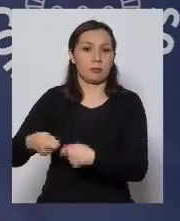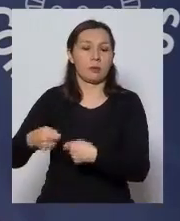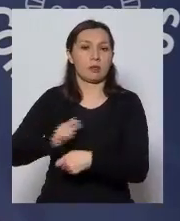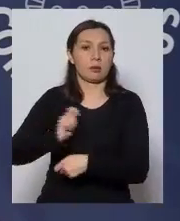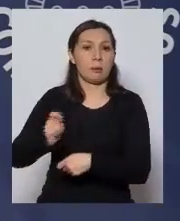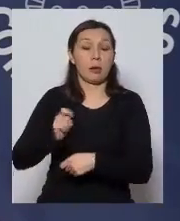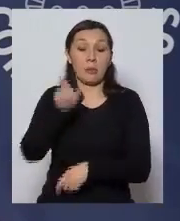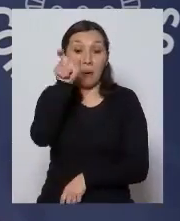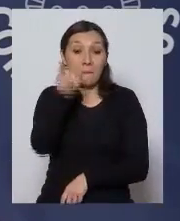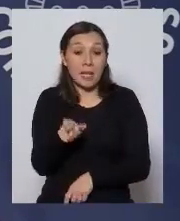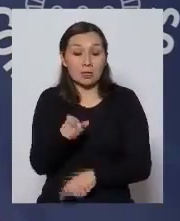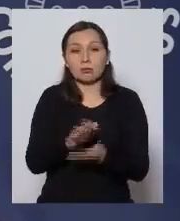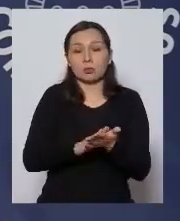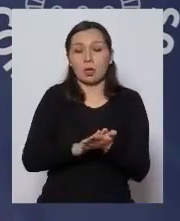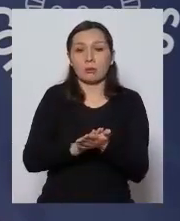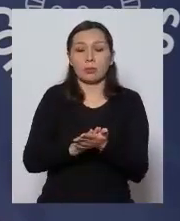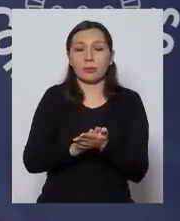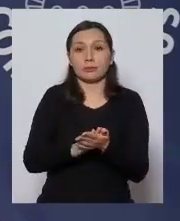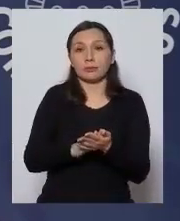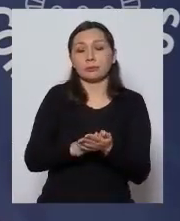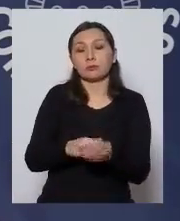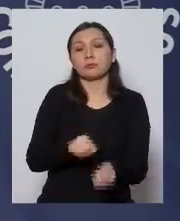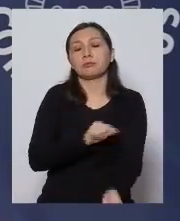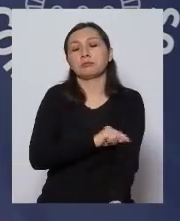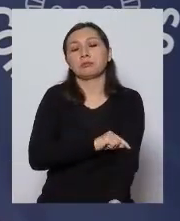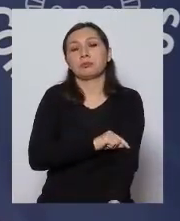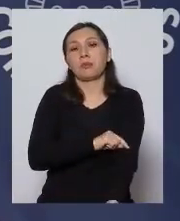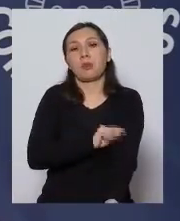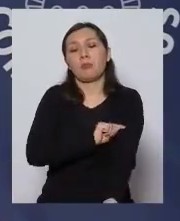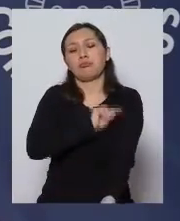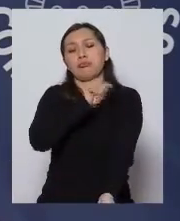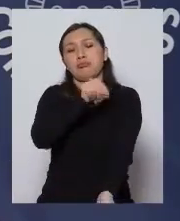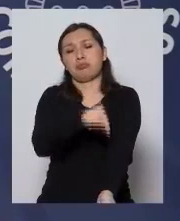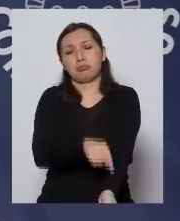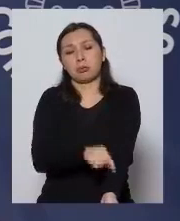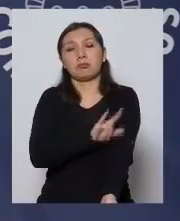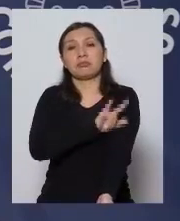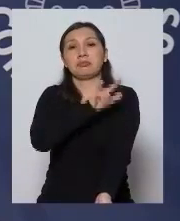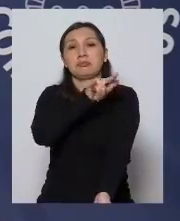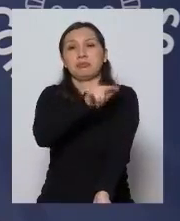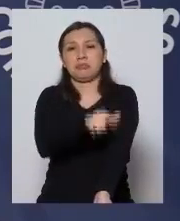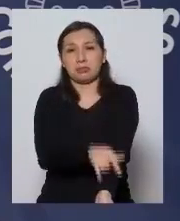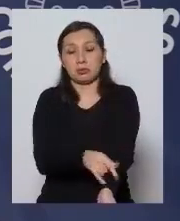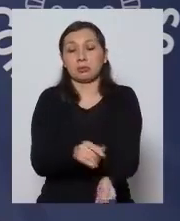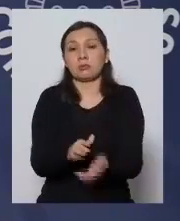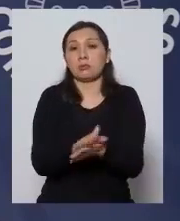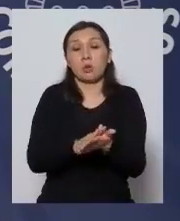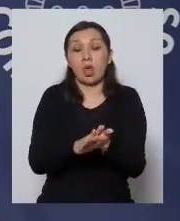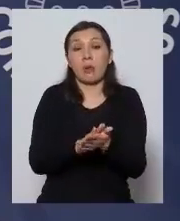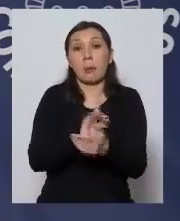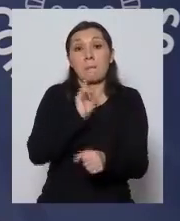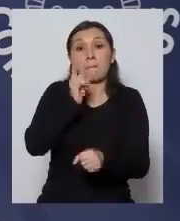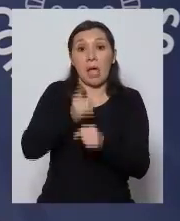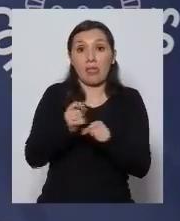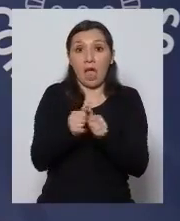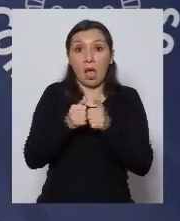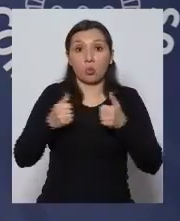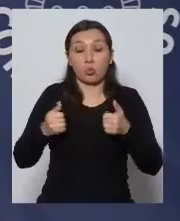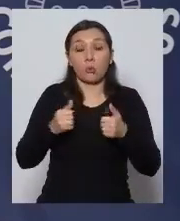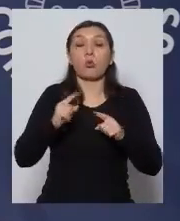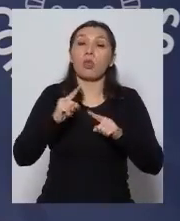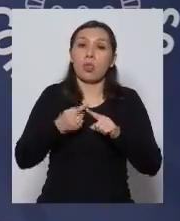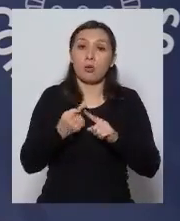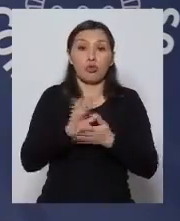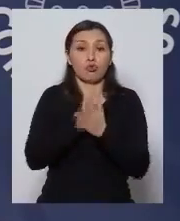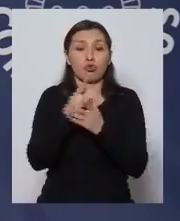si la persona es trasladada a otra ciudad o región por indicación de la autoridad de